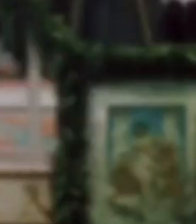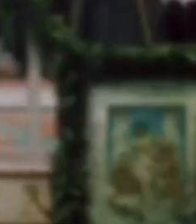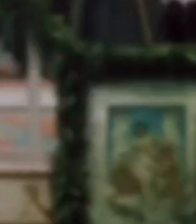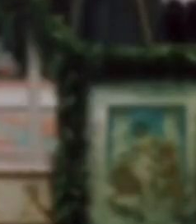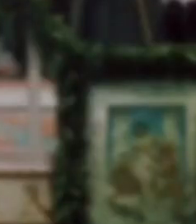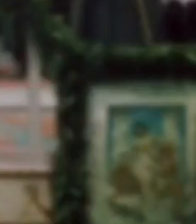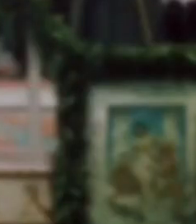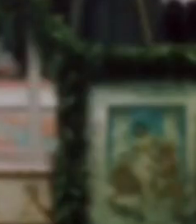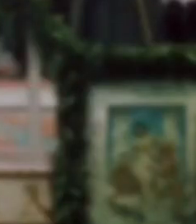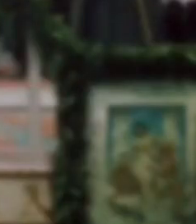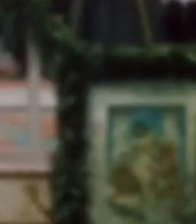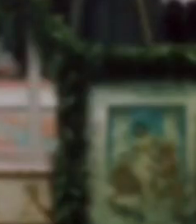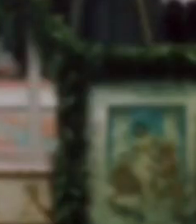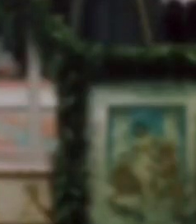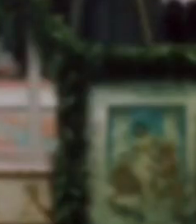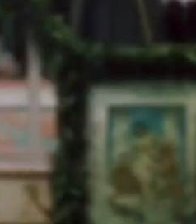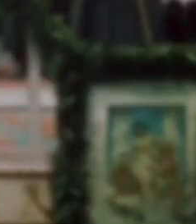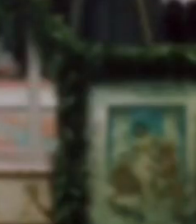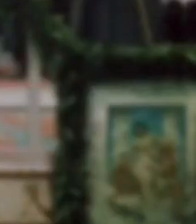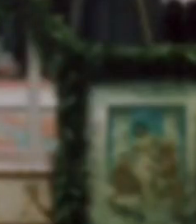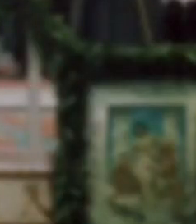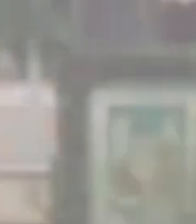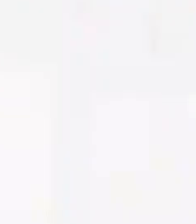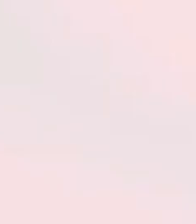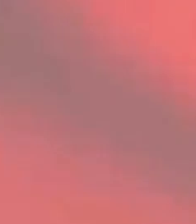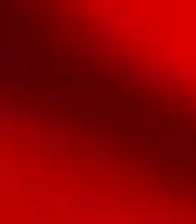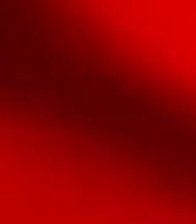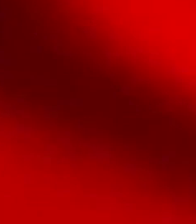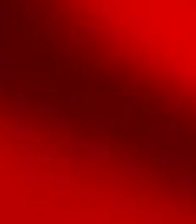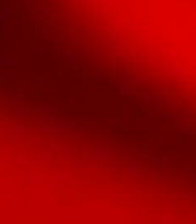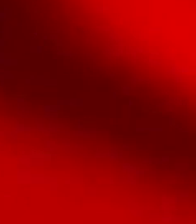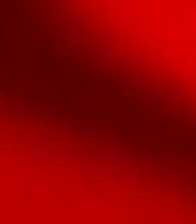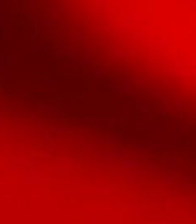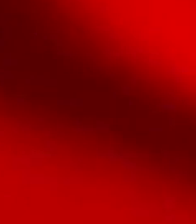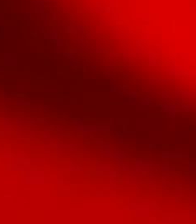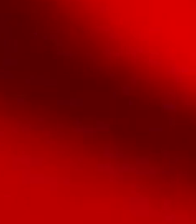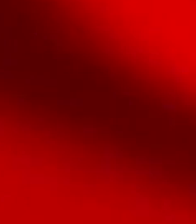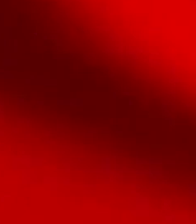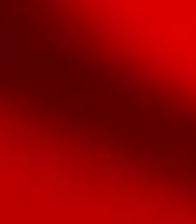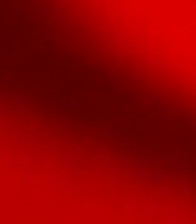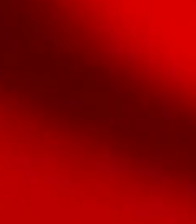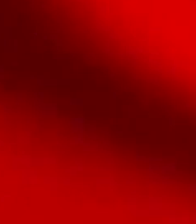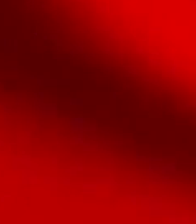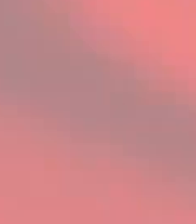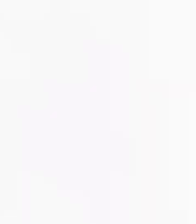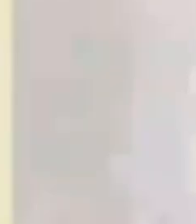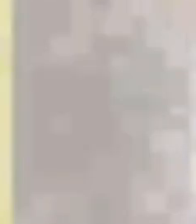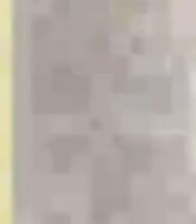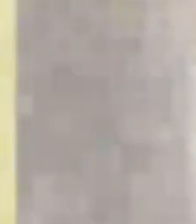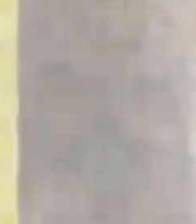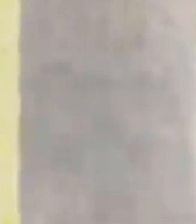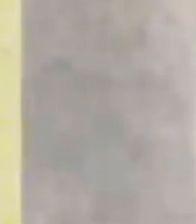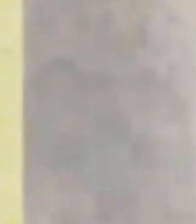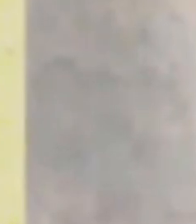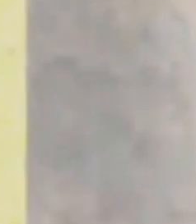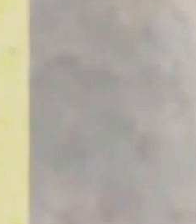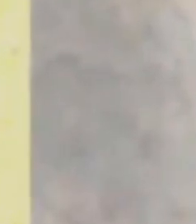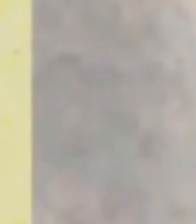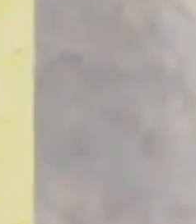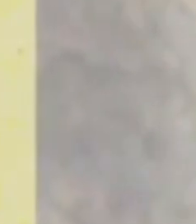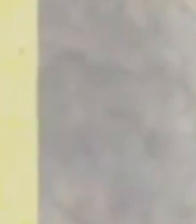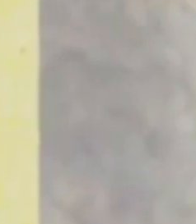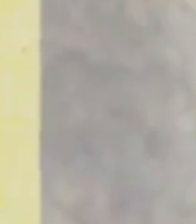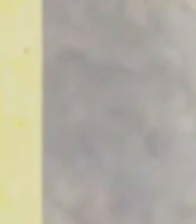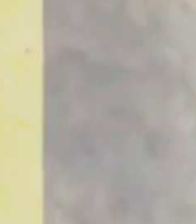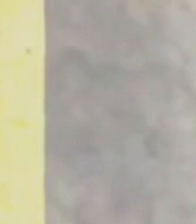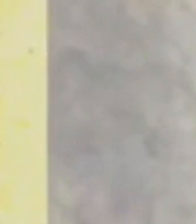ser, en sentido estricto, una constitución peruana, rigió en el territorio nacional, además de que representantes elegidos